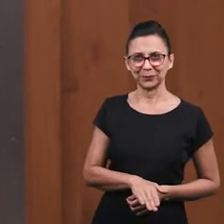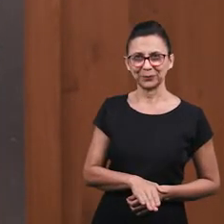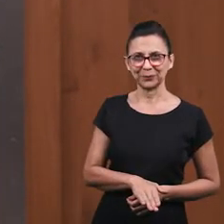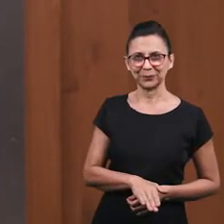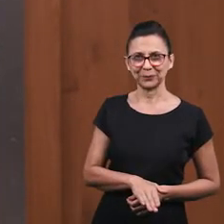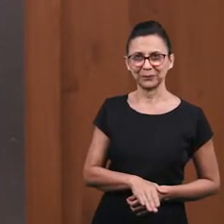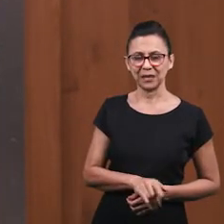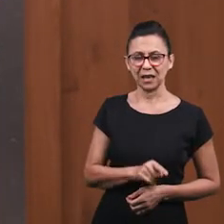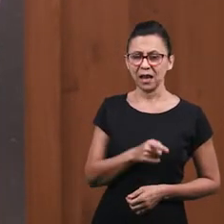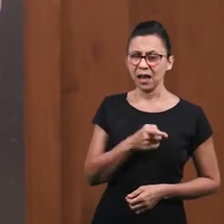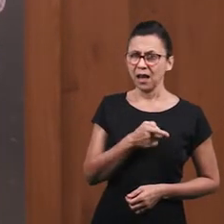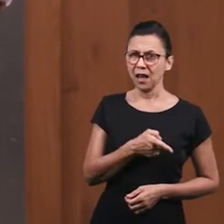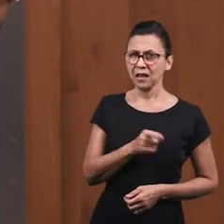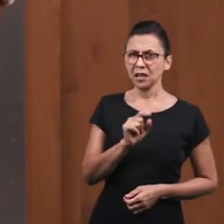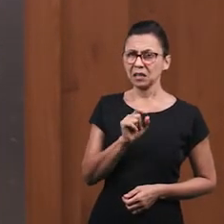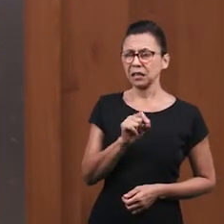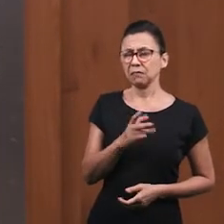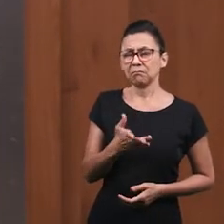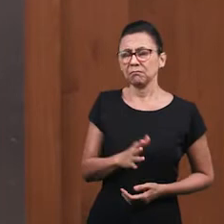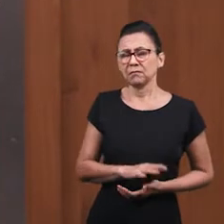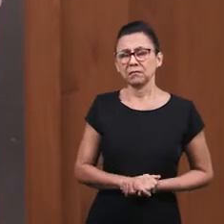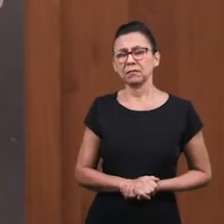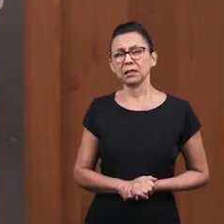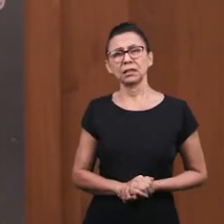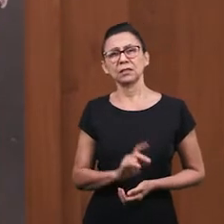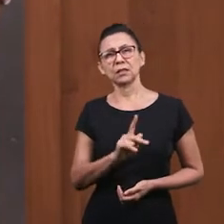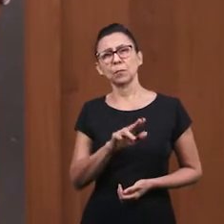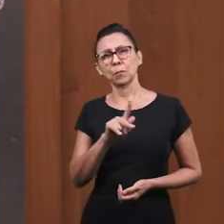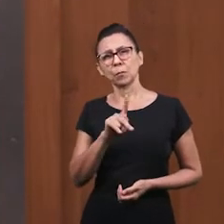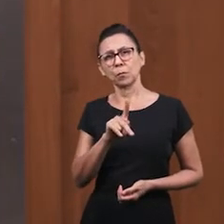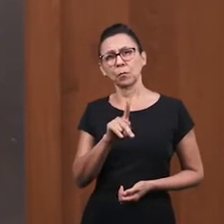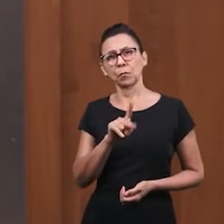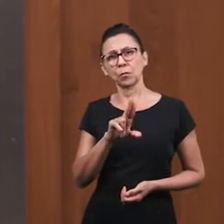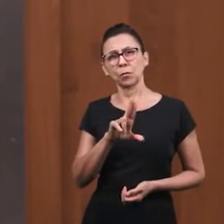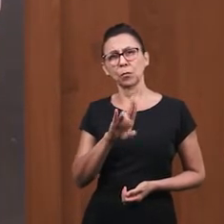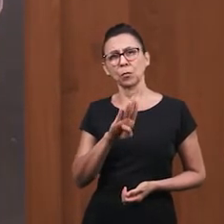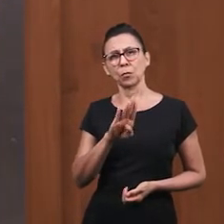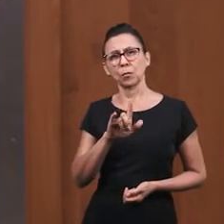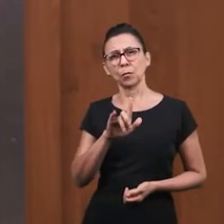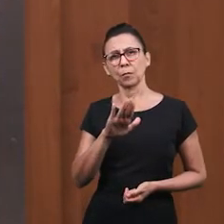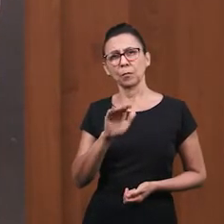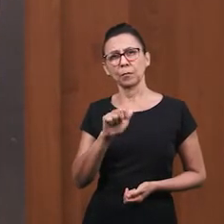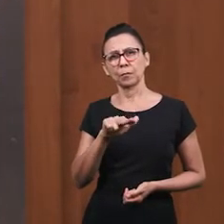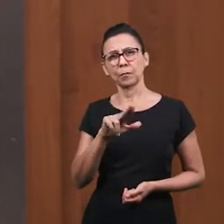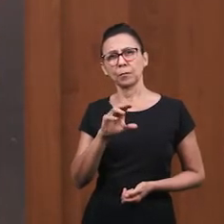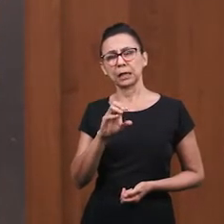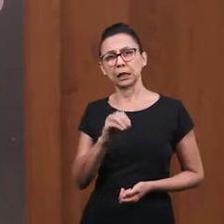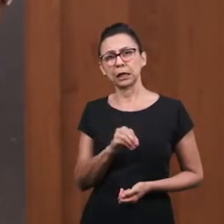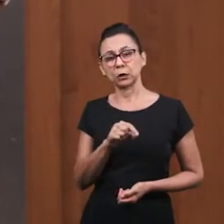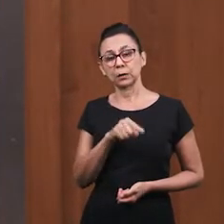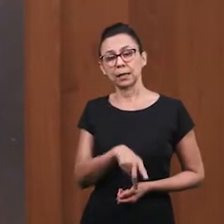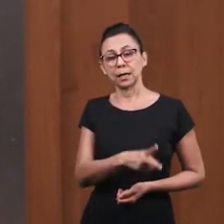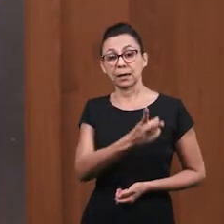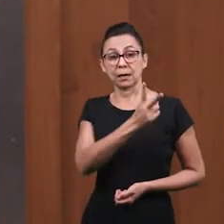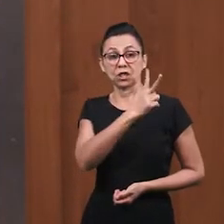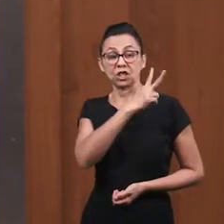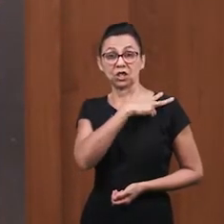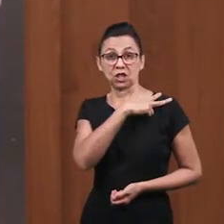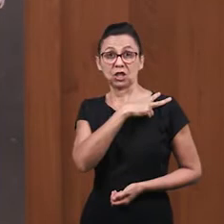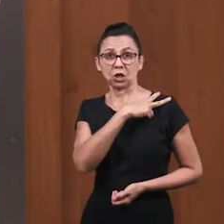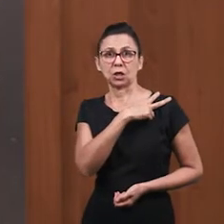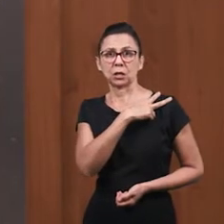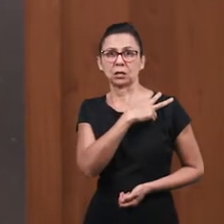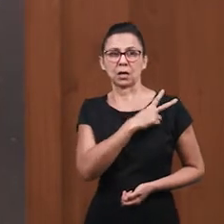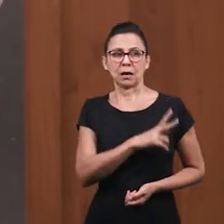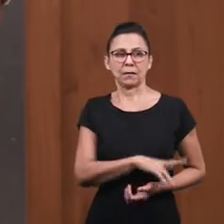el nombre de aquel que hablaremos hoy Él era no solo un publicano La Biblia dice que